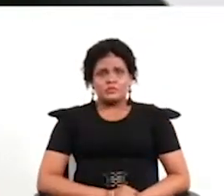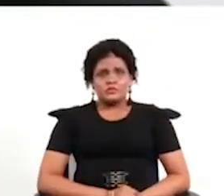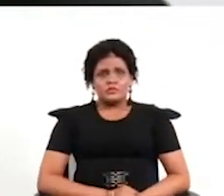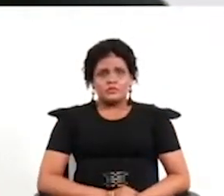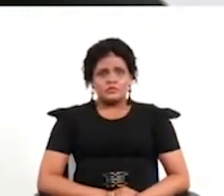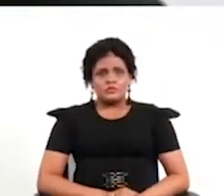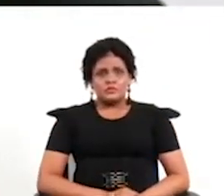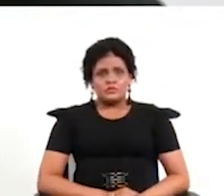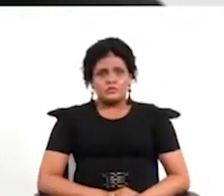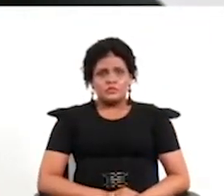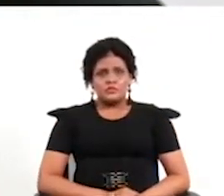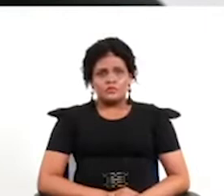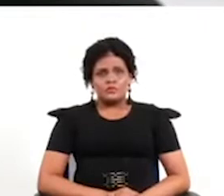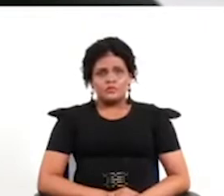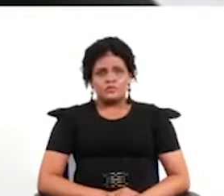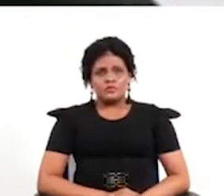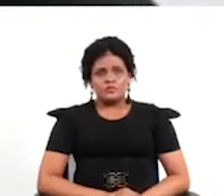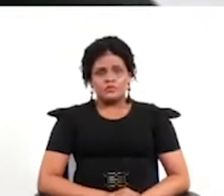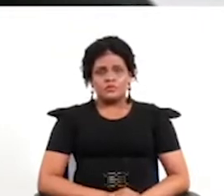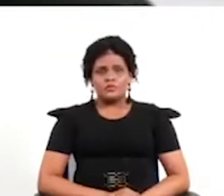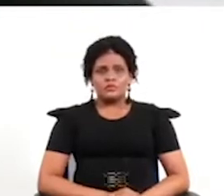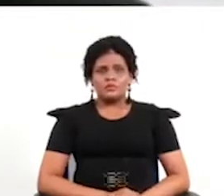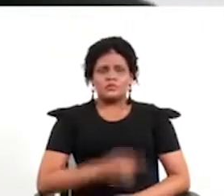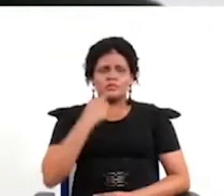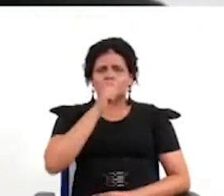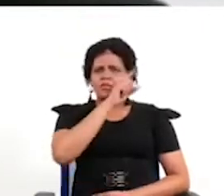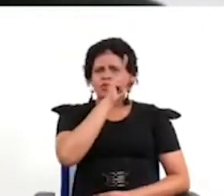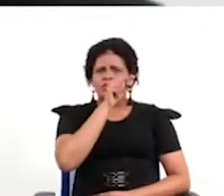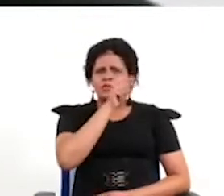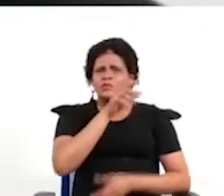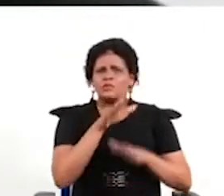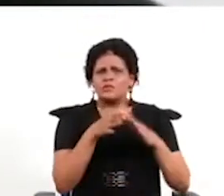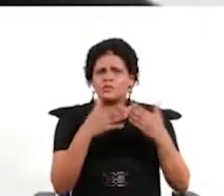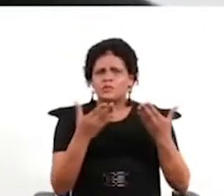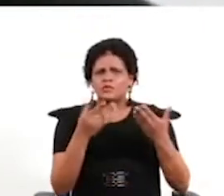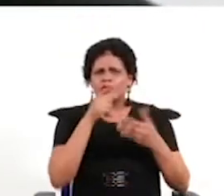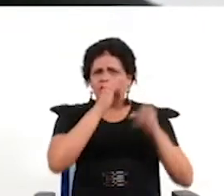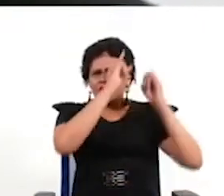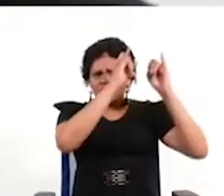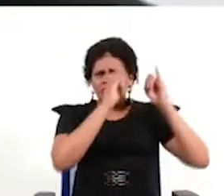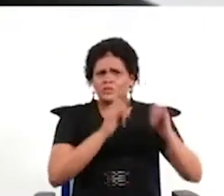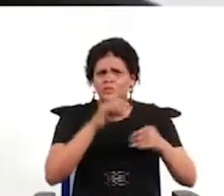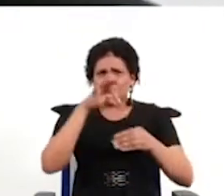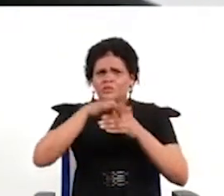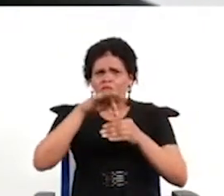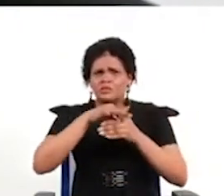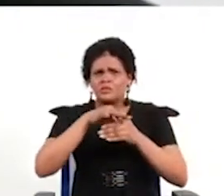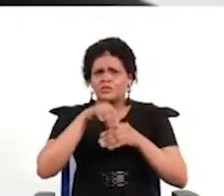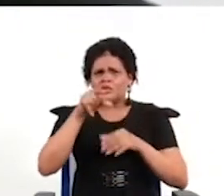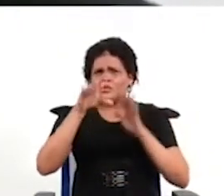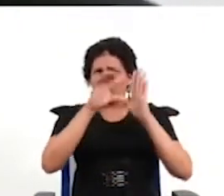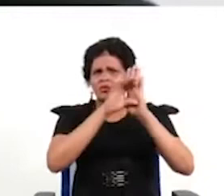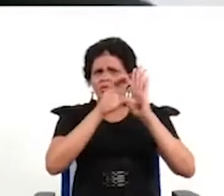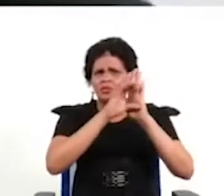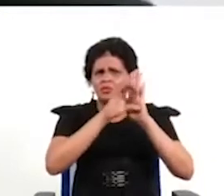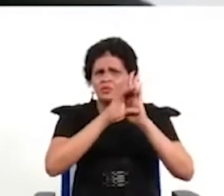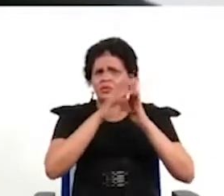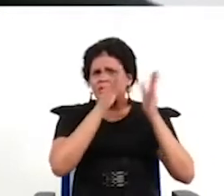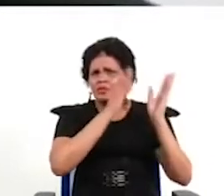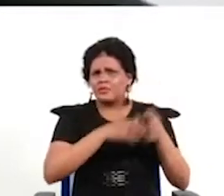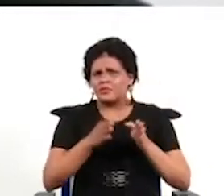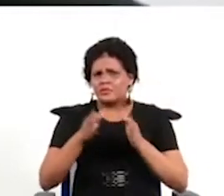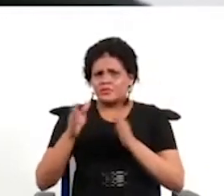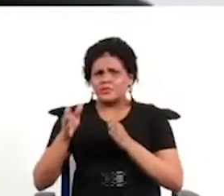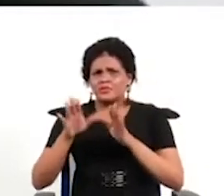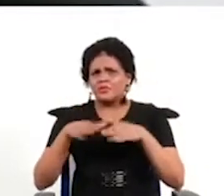Andrea Vázquez pregunta ¿qué incidencia tienen las instituciones electorales en la construcción de los procesos